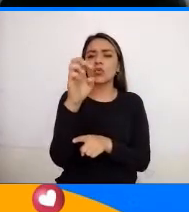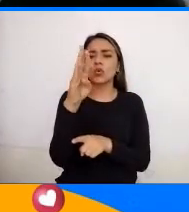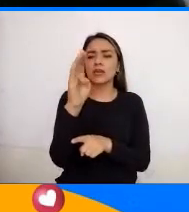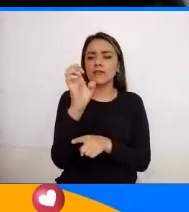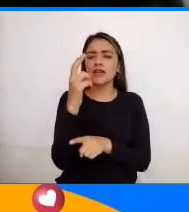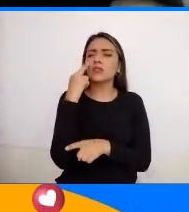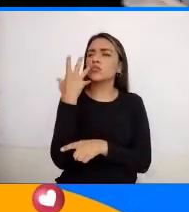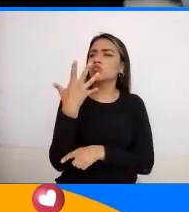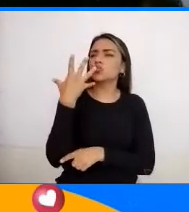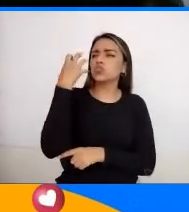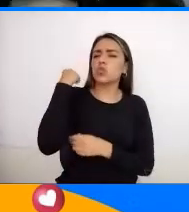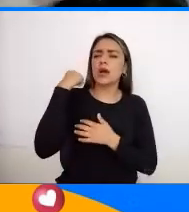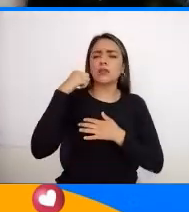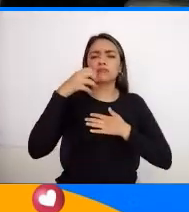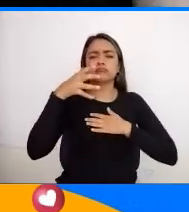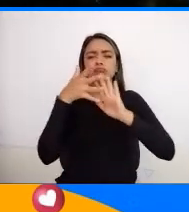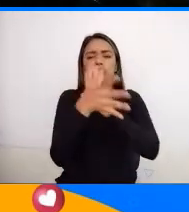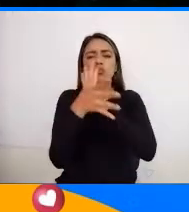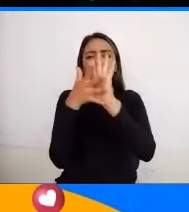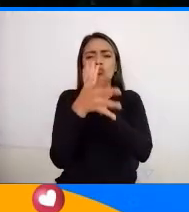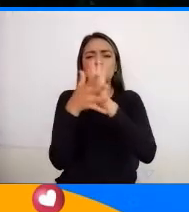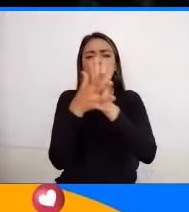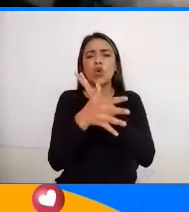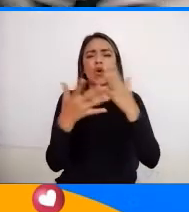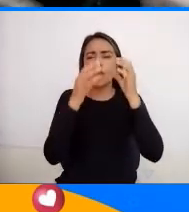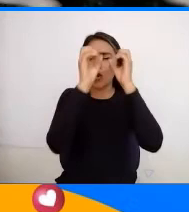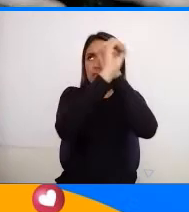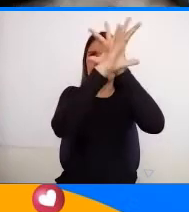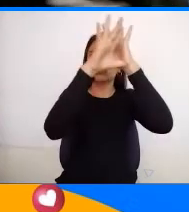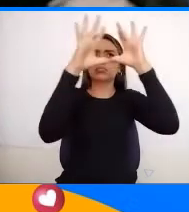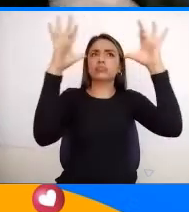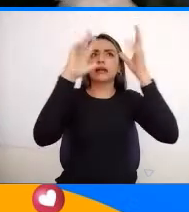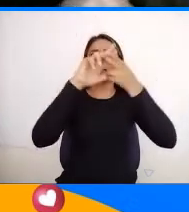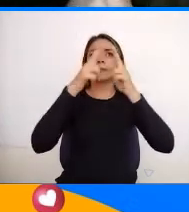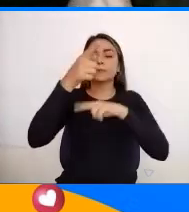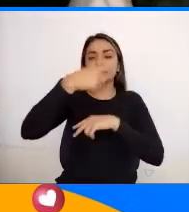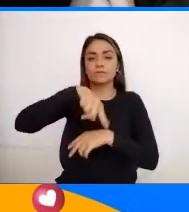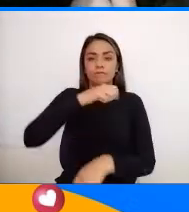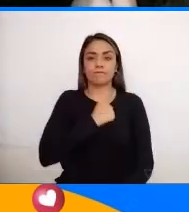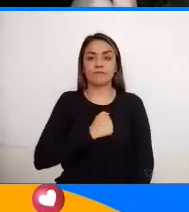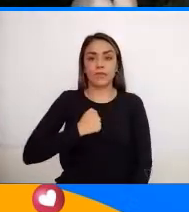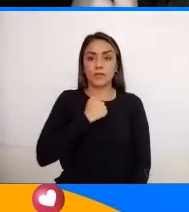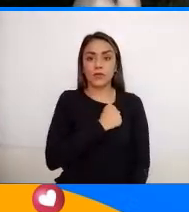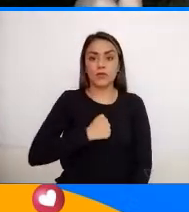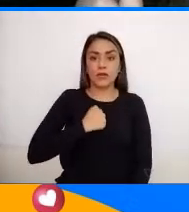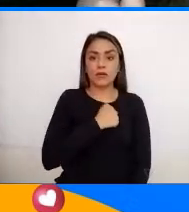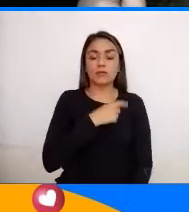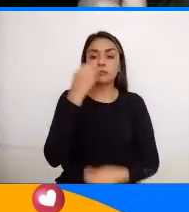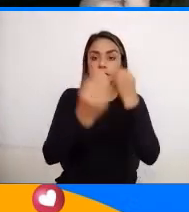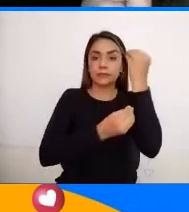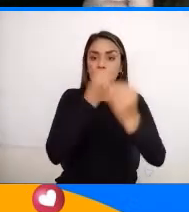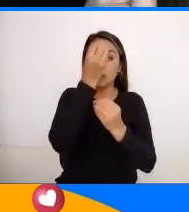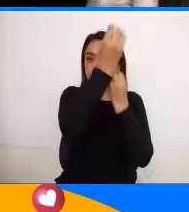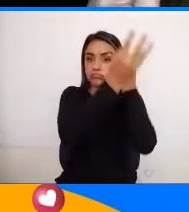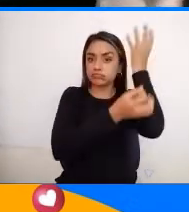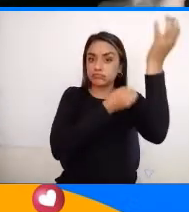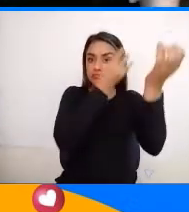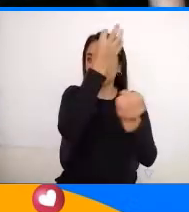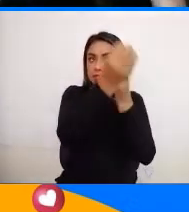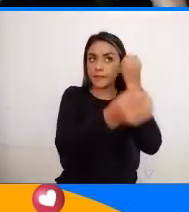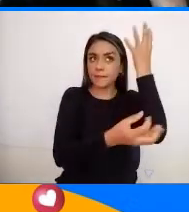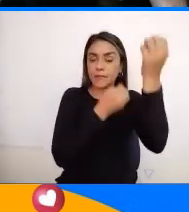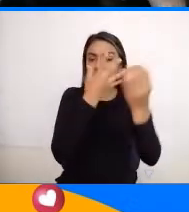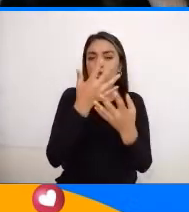historia Vamos a irnos con nuestra imaginación Y quiero que por favor hagamos este ejercicio de creatividad y de imaginación